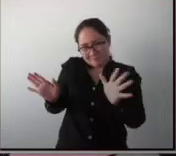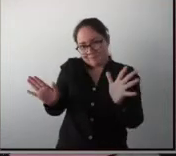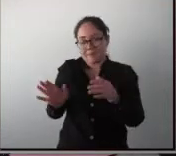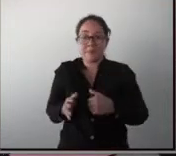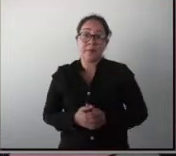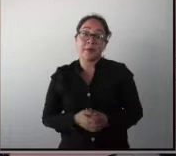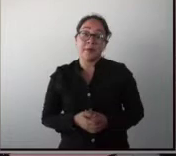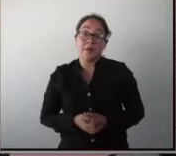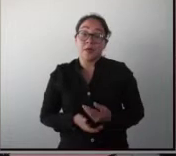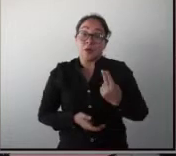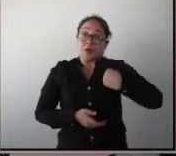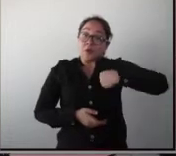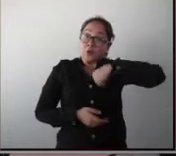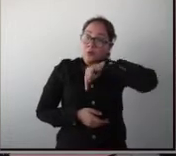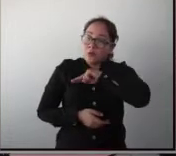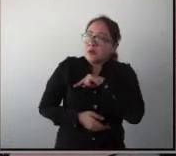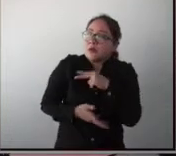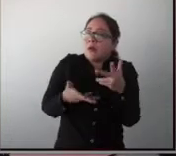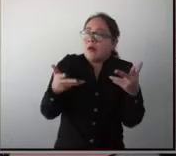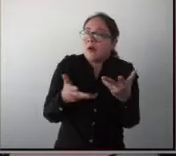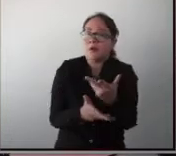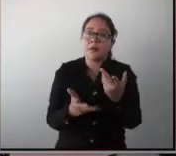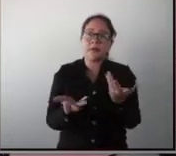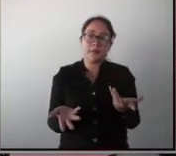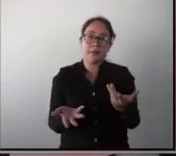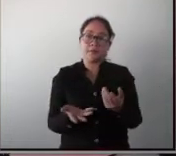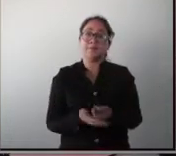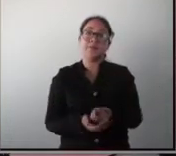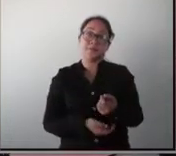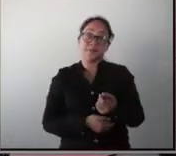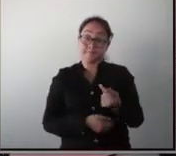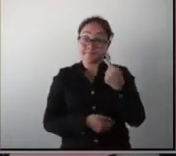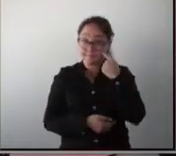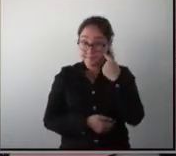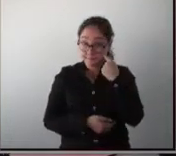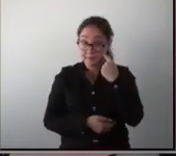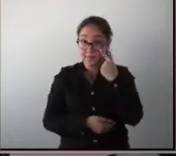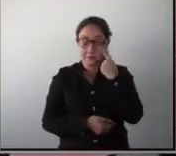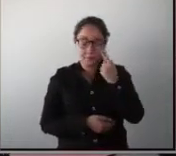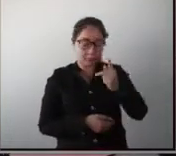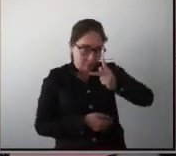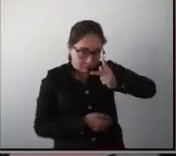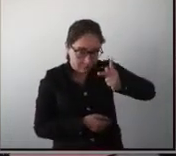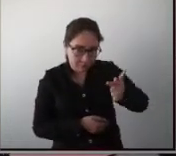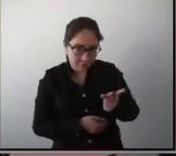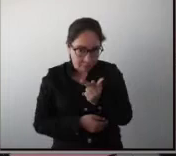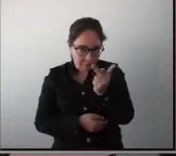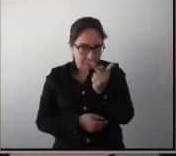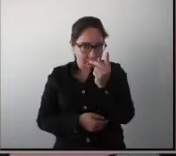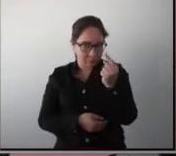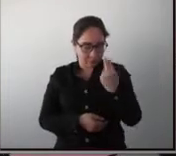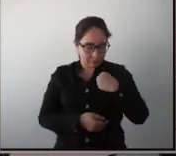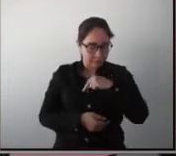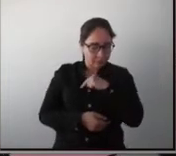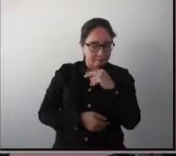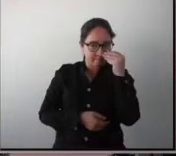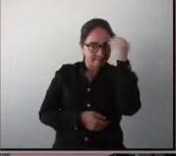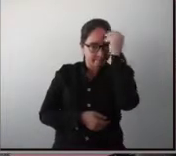Lo que nosotros tratamos de hacer aquí es... Bueno, la pregunta que engloba todo el trabajo que estamos haciendo es,